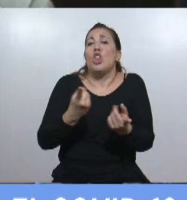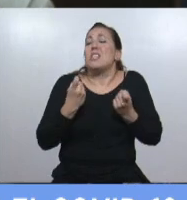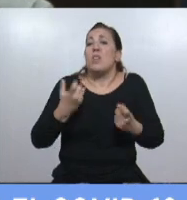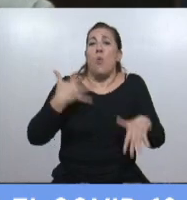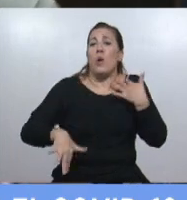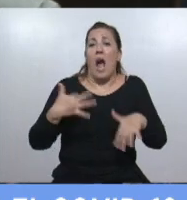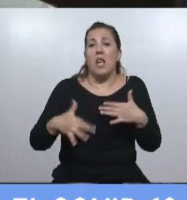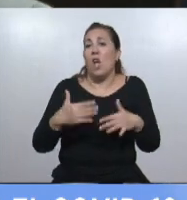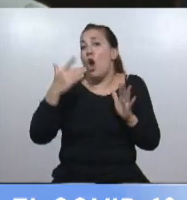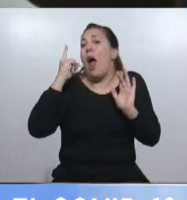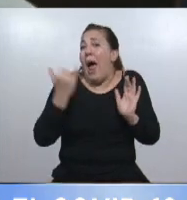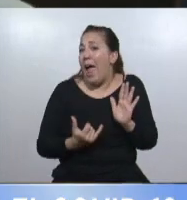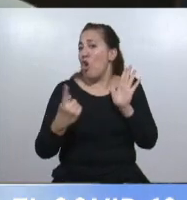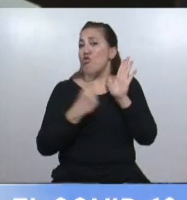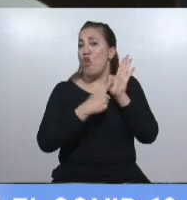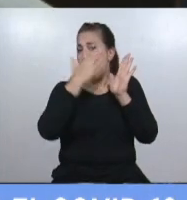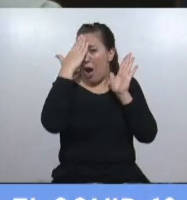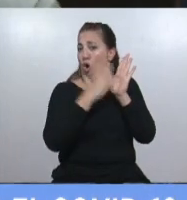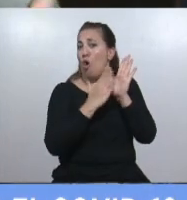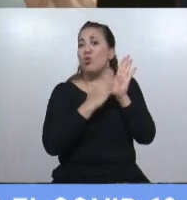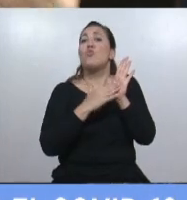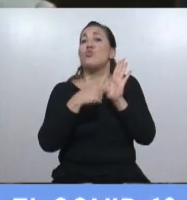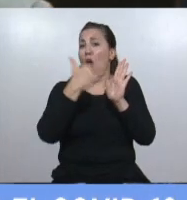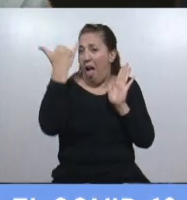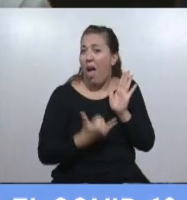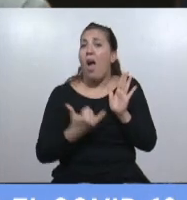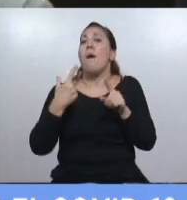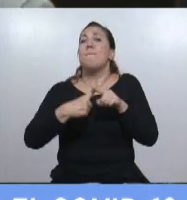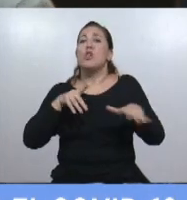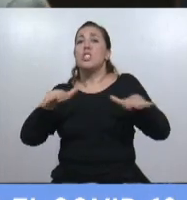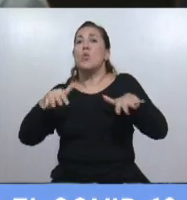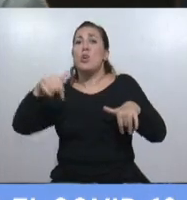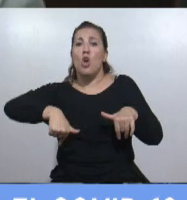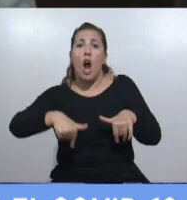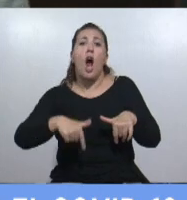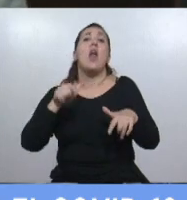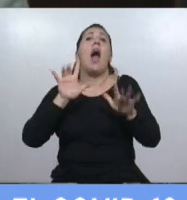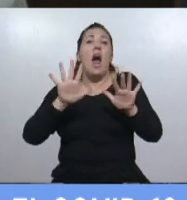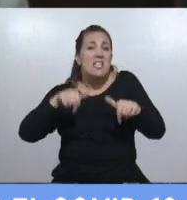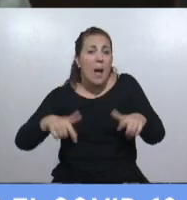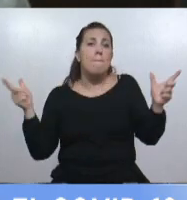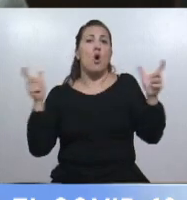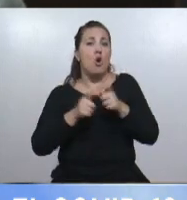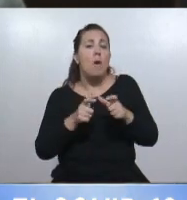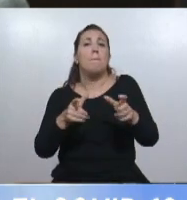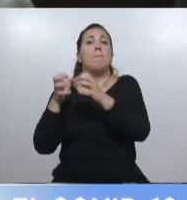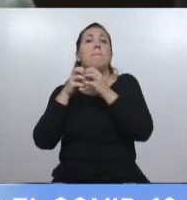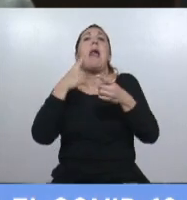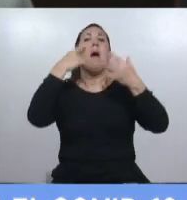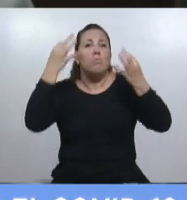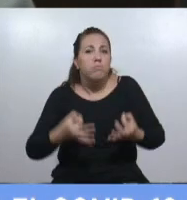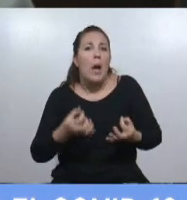constitucionalmente prevista para situaciones como esta, la estamos tratando en el Congreso para validarlas como